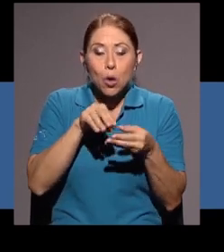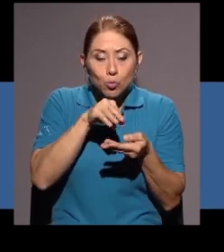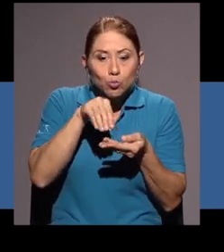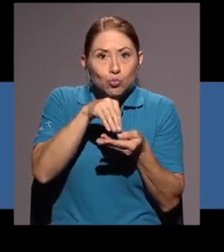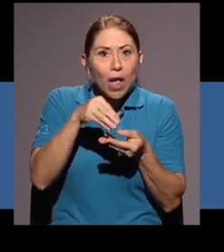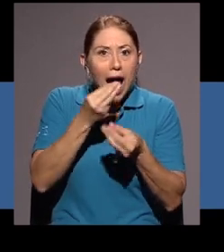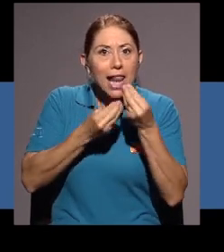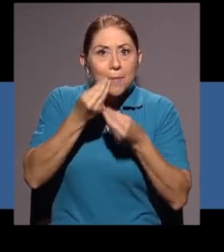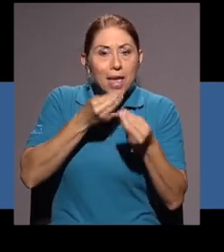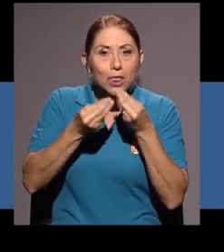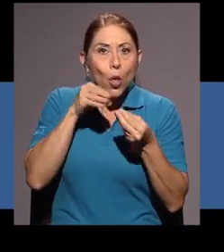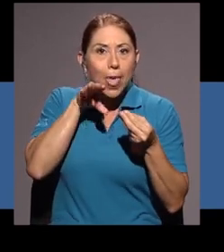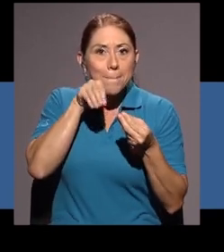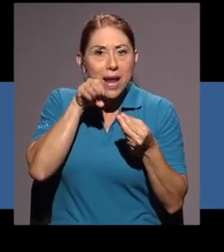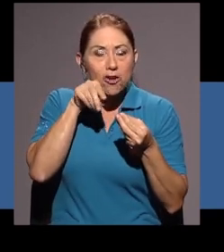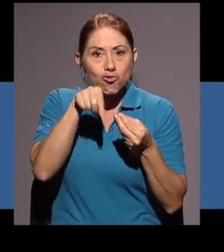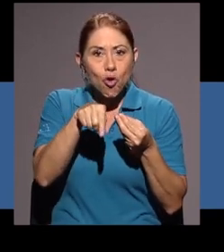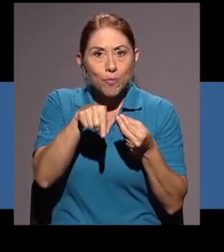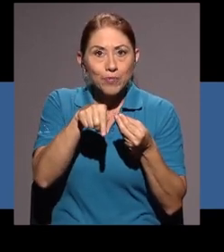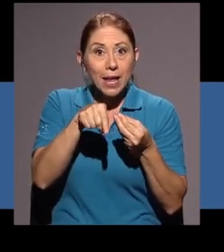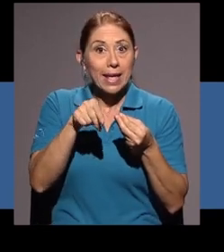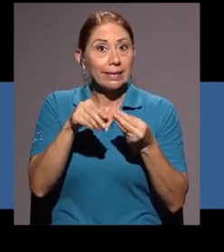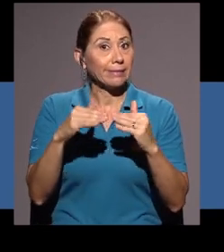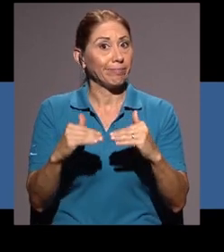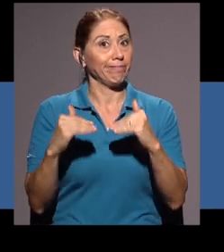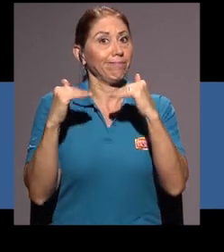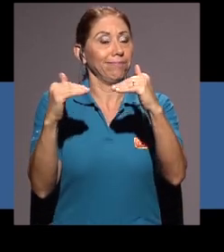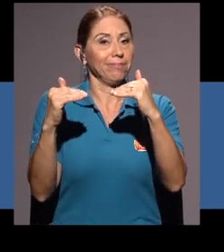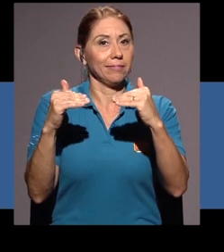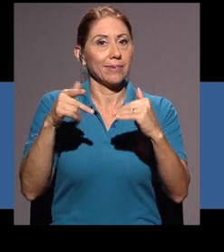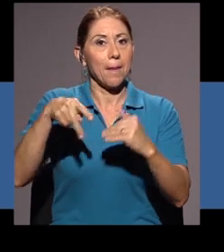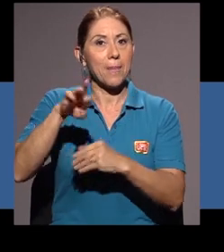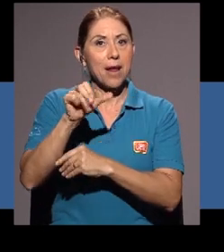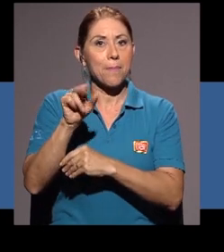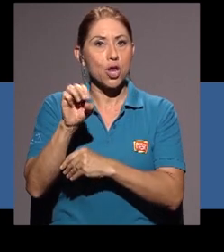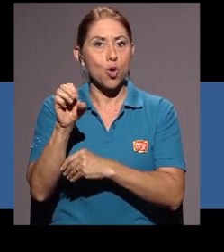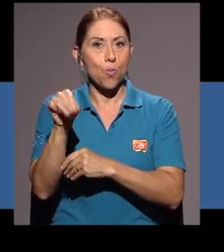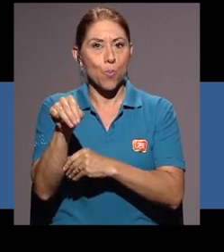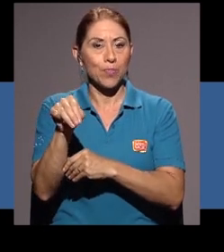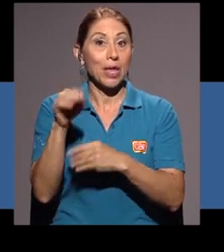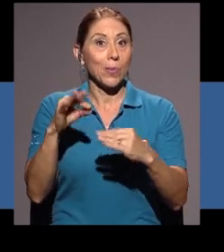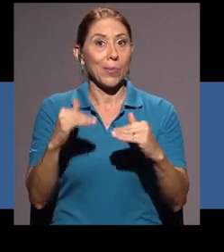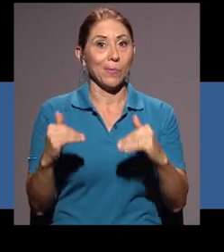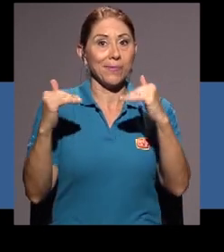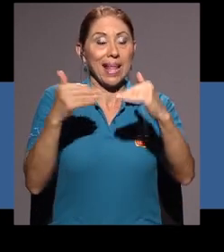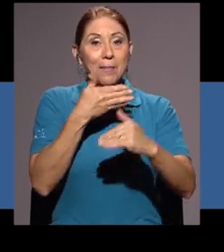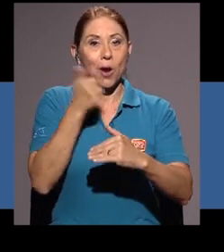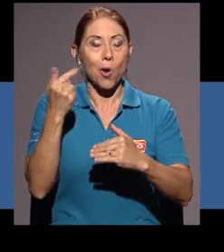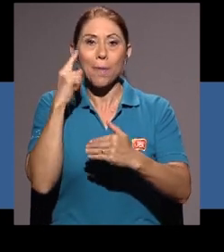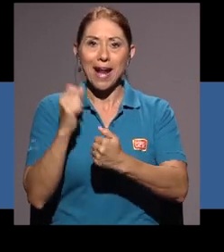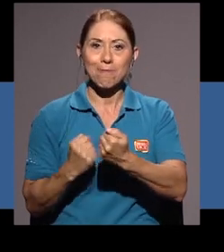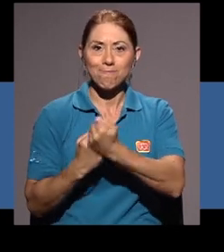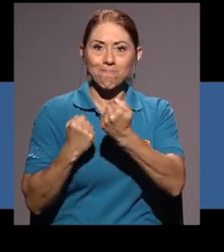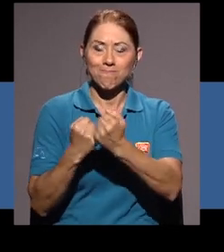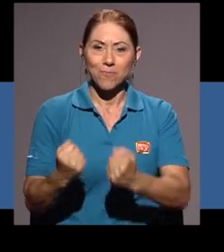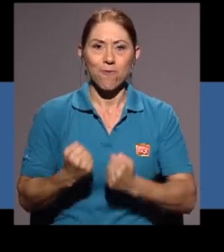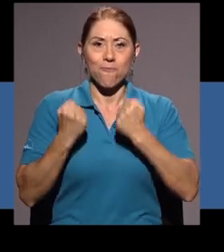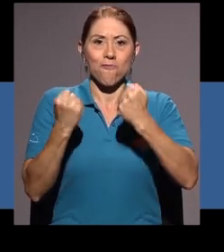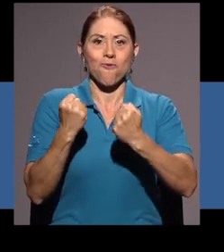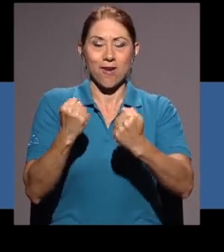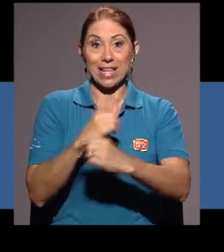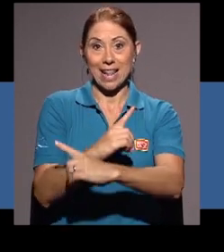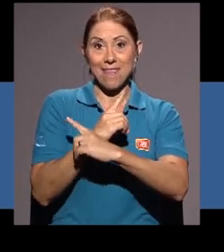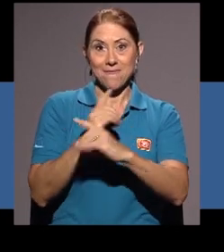comidita, bueno, alimento de perro premium, del mejor que encontramos, para que les refuerce las